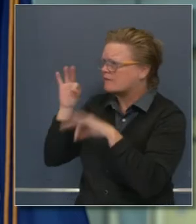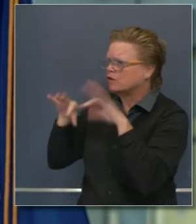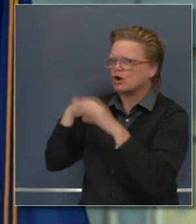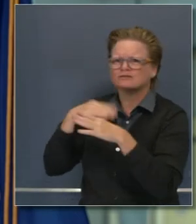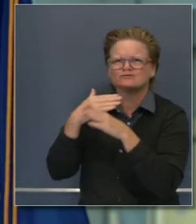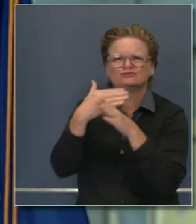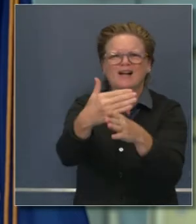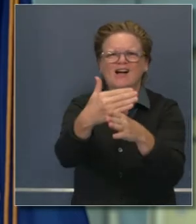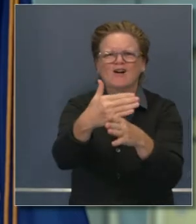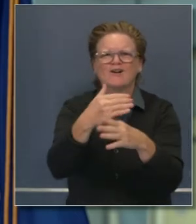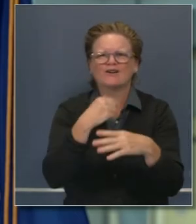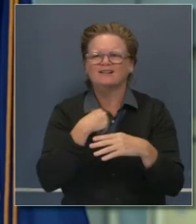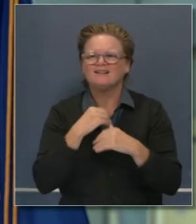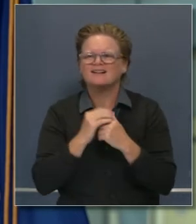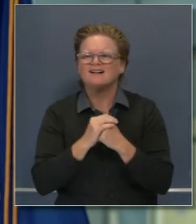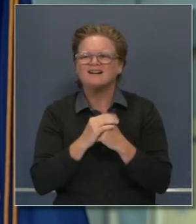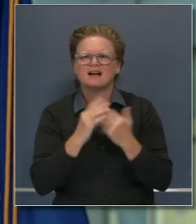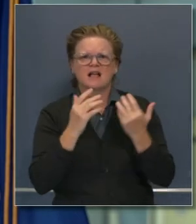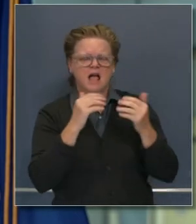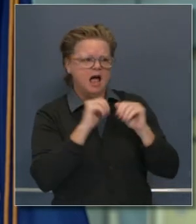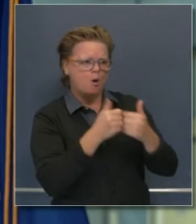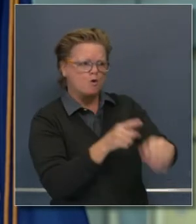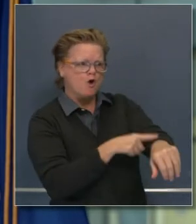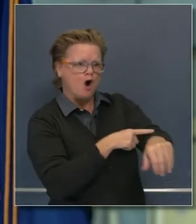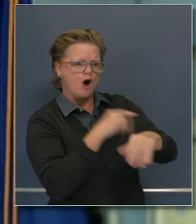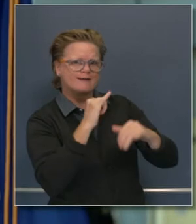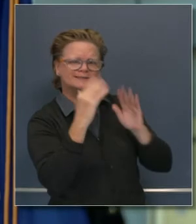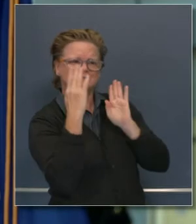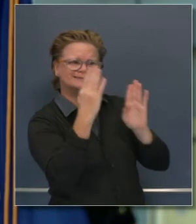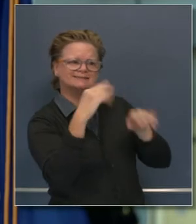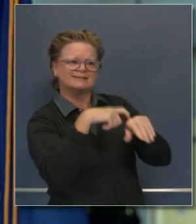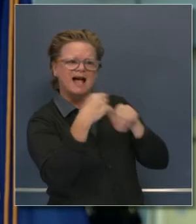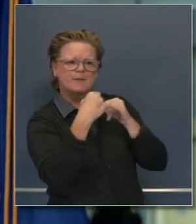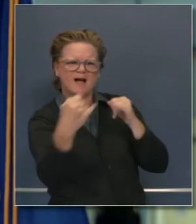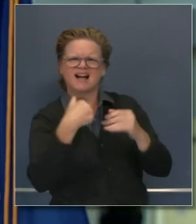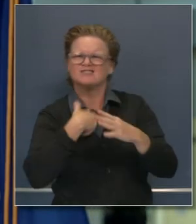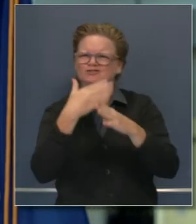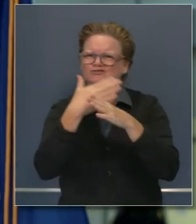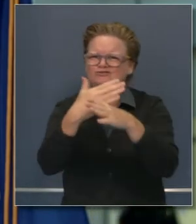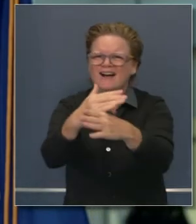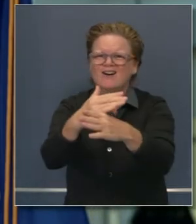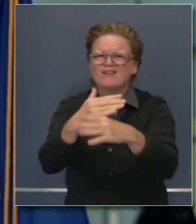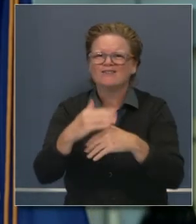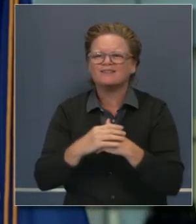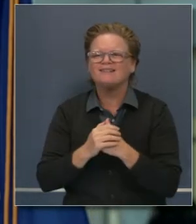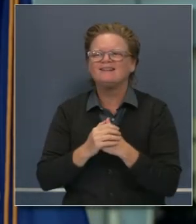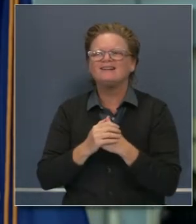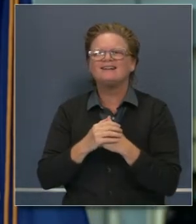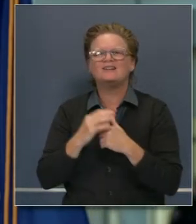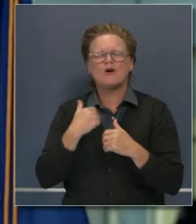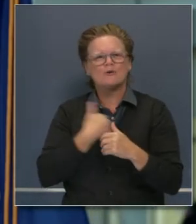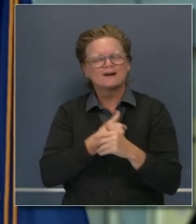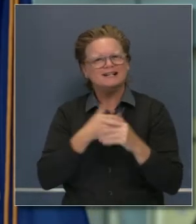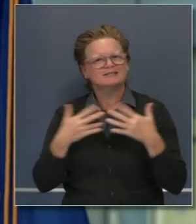resultados de estos esfuerzos. Y este es otro compromiso firme al que estamos resueltos también en el equipo.